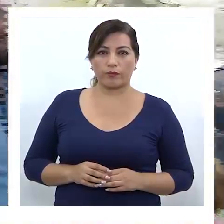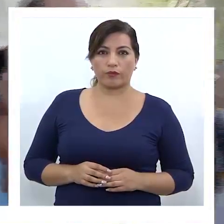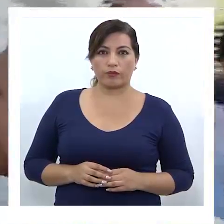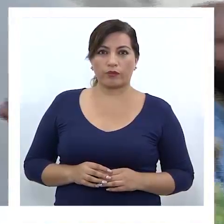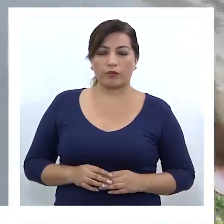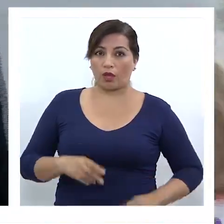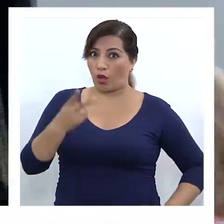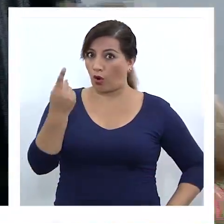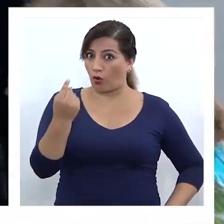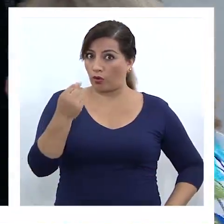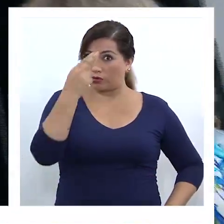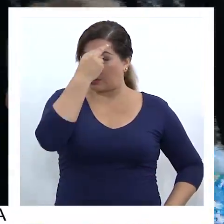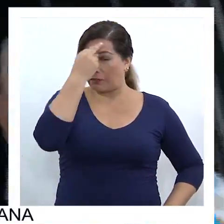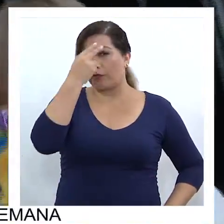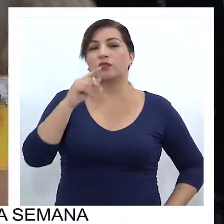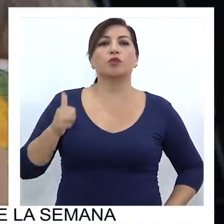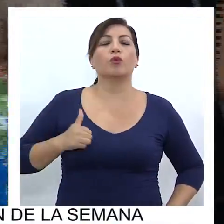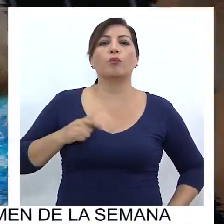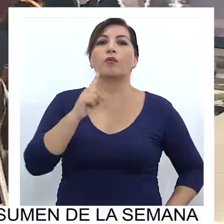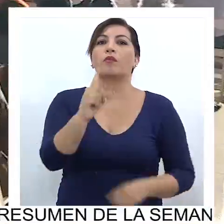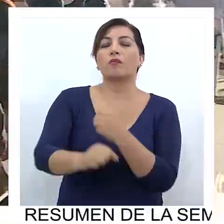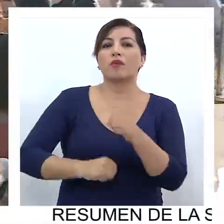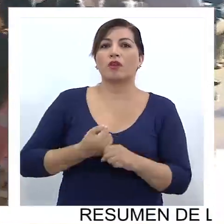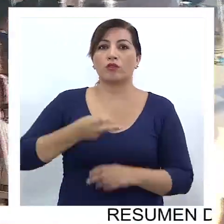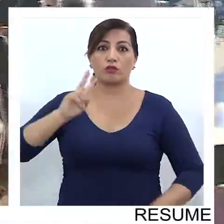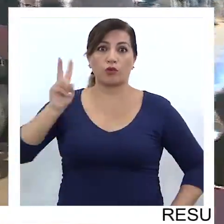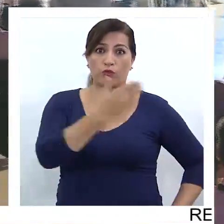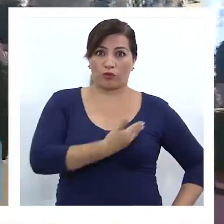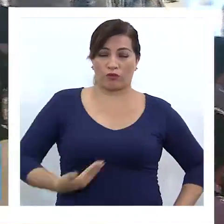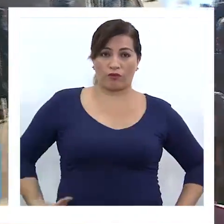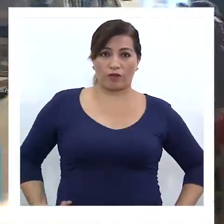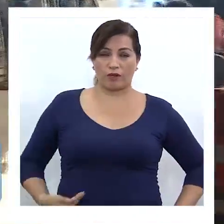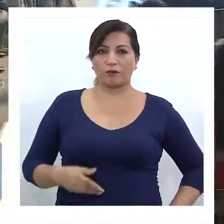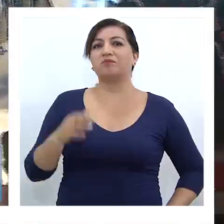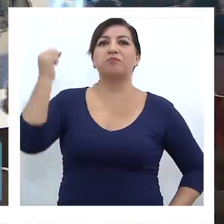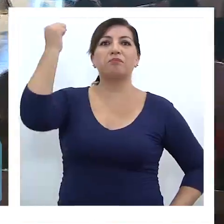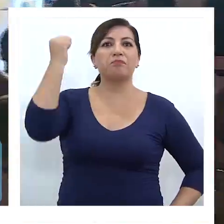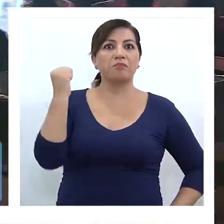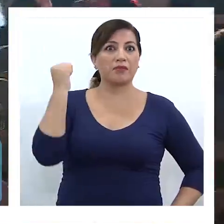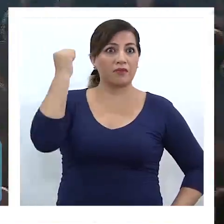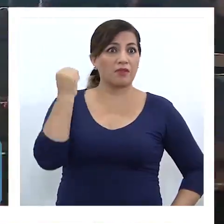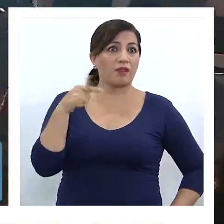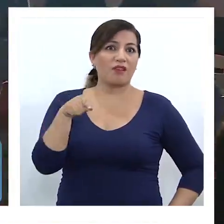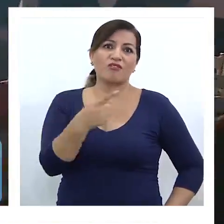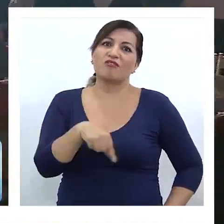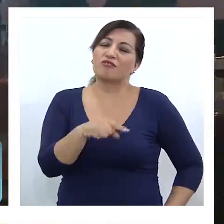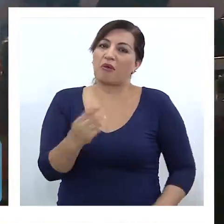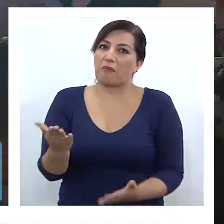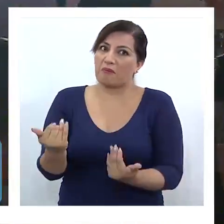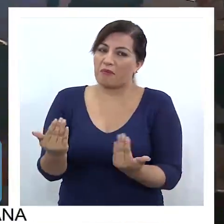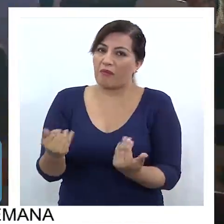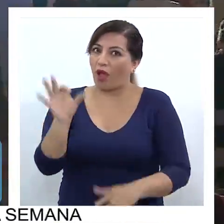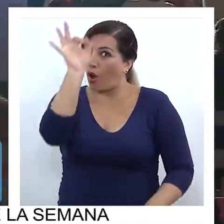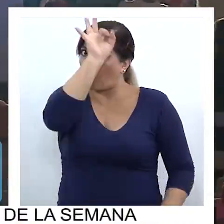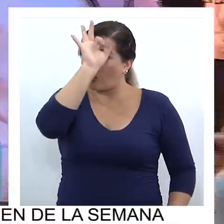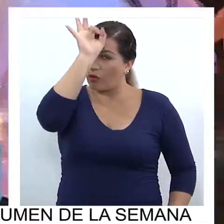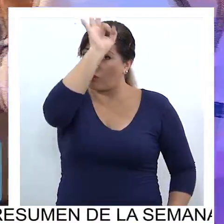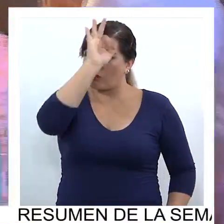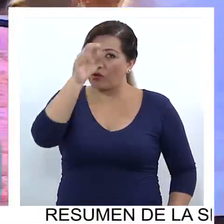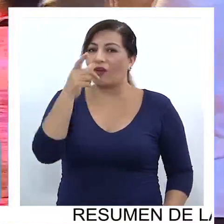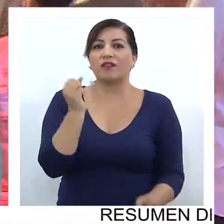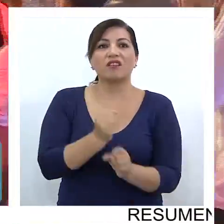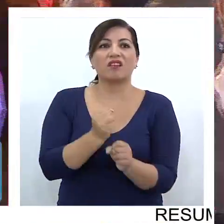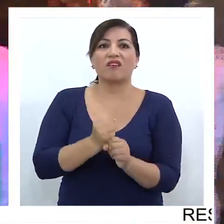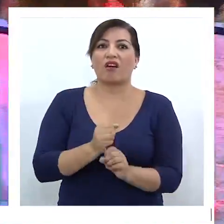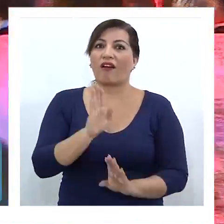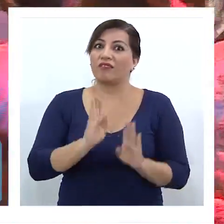Este 11 de marzo se cumplió el primer año del segundo gobierno de Sebastián Piñera y como era de esperar, las opiniones sobre su gestión